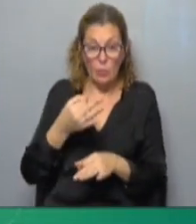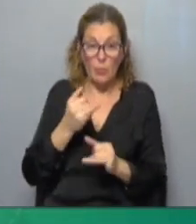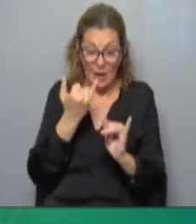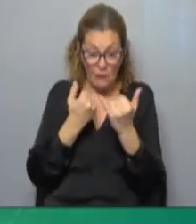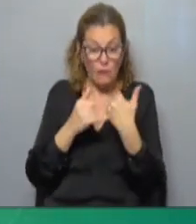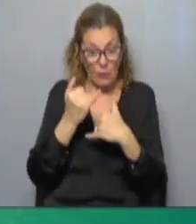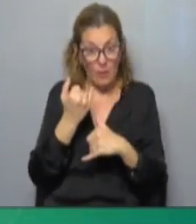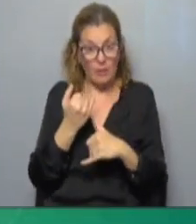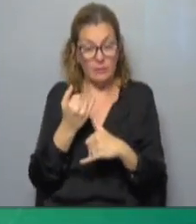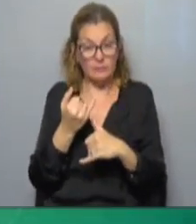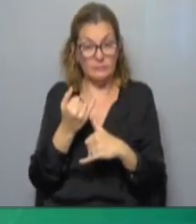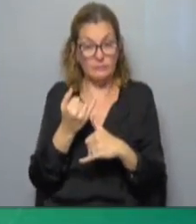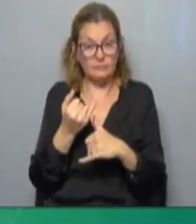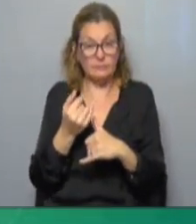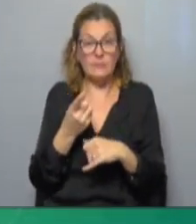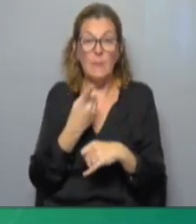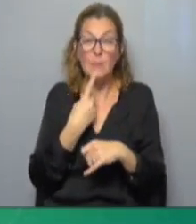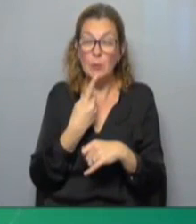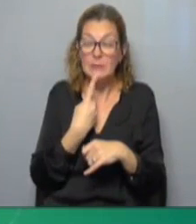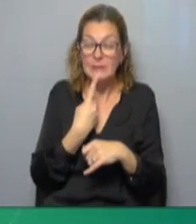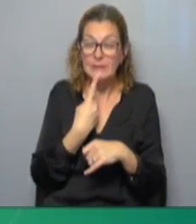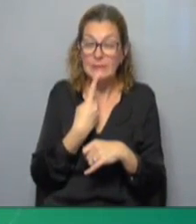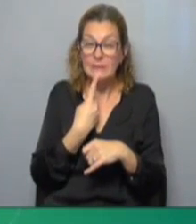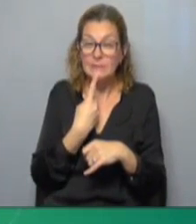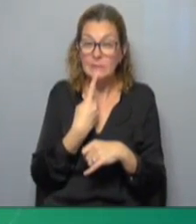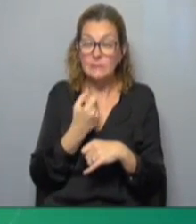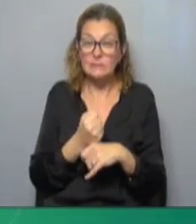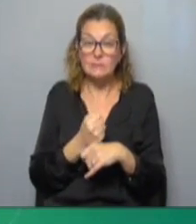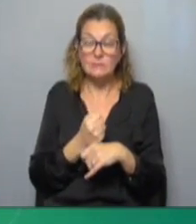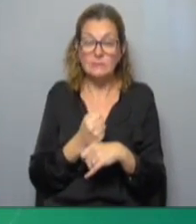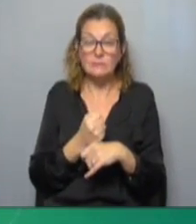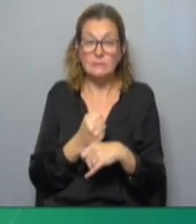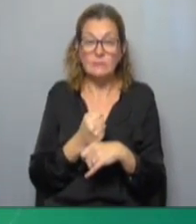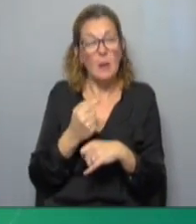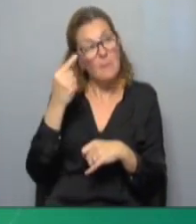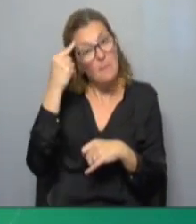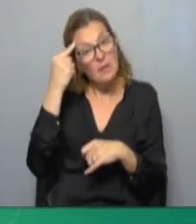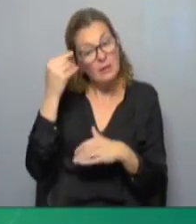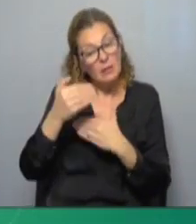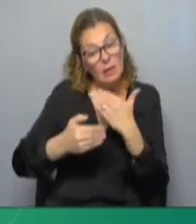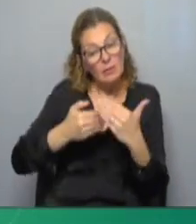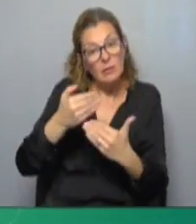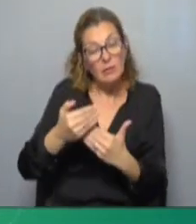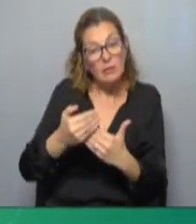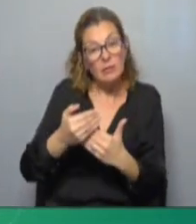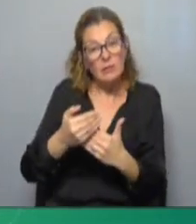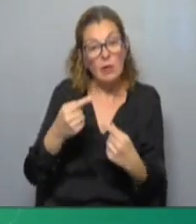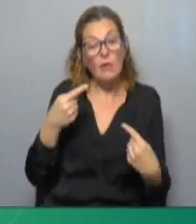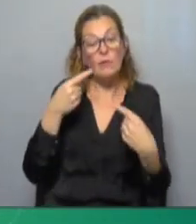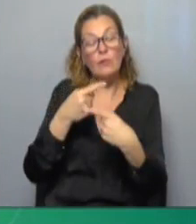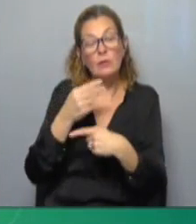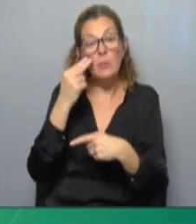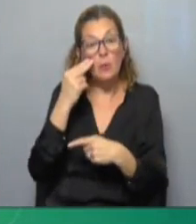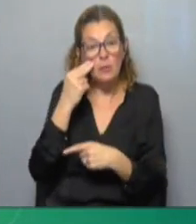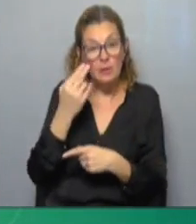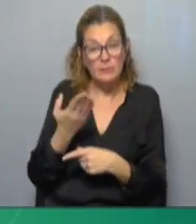va a informar de las políticas que piensa seguir a efectos de enfrentar este problema.